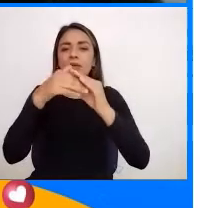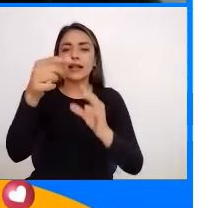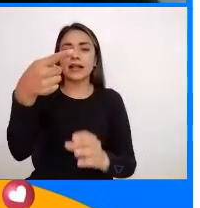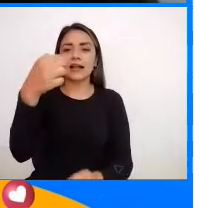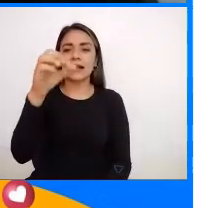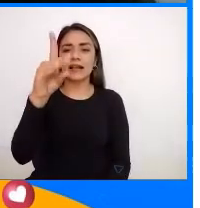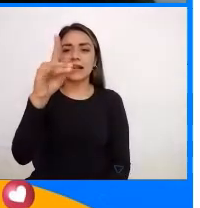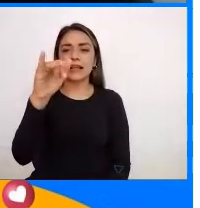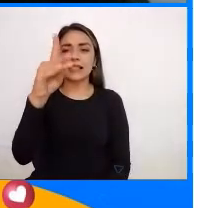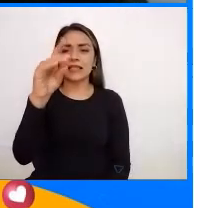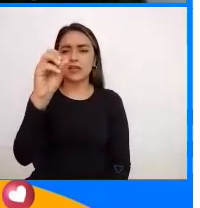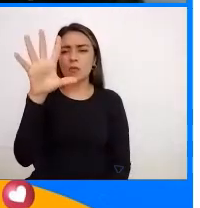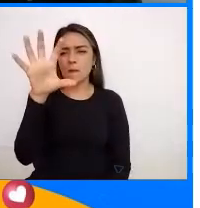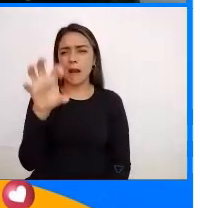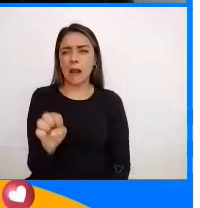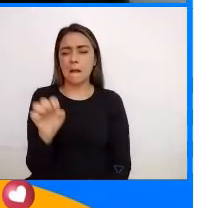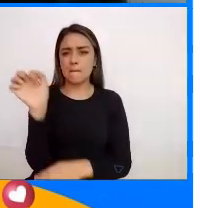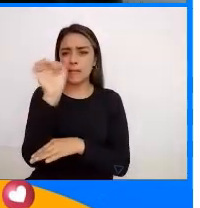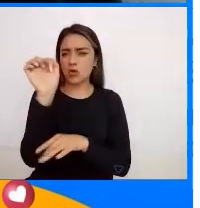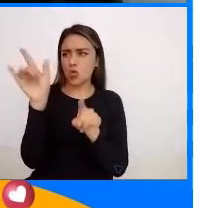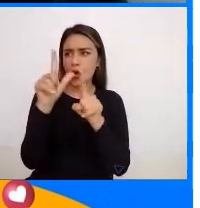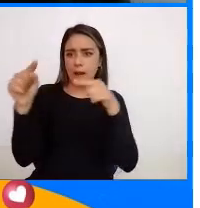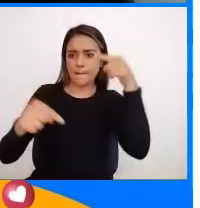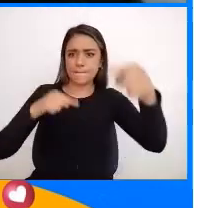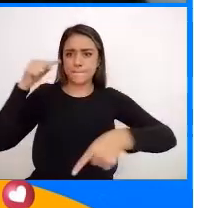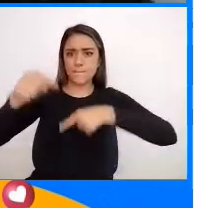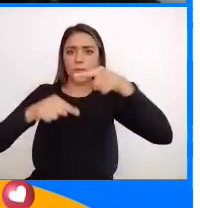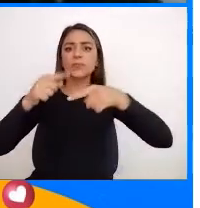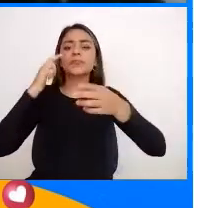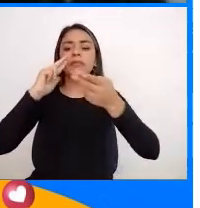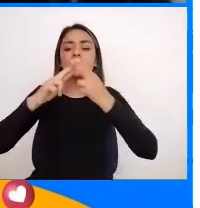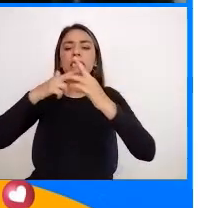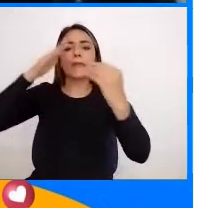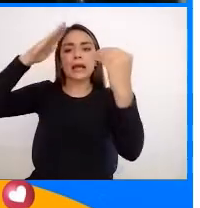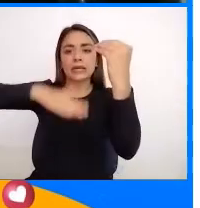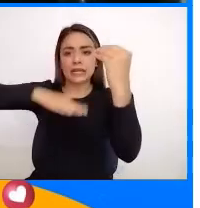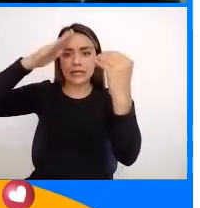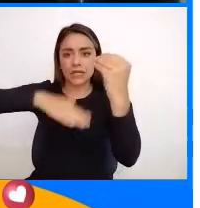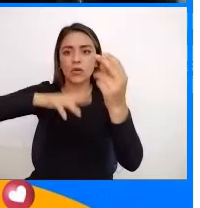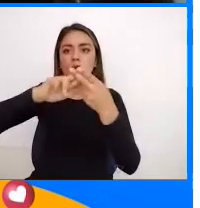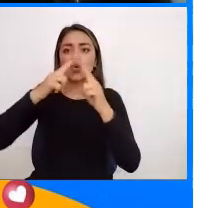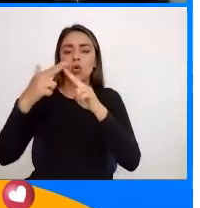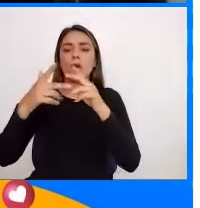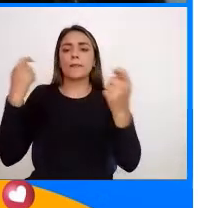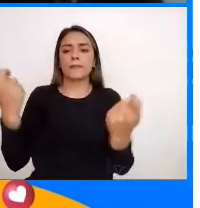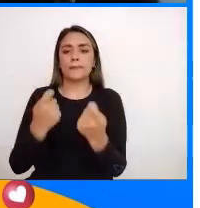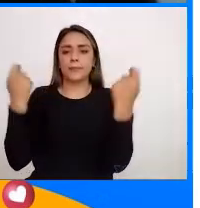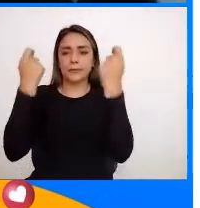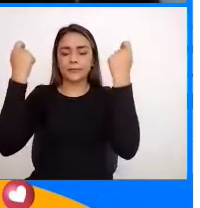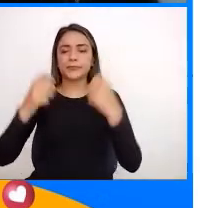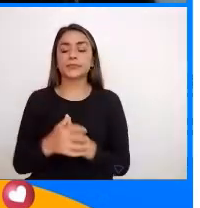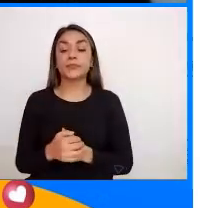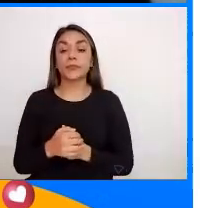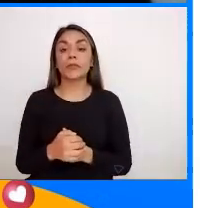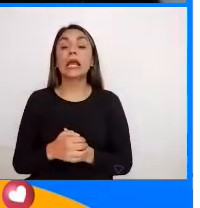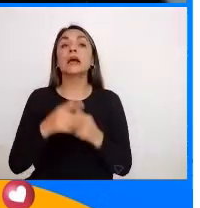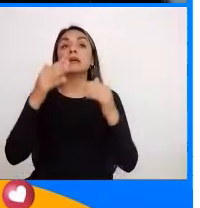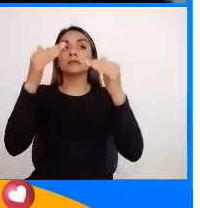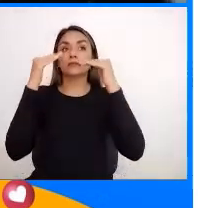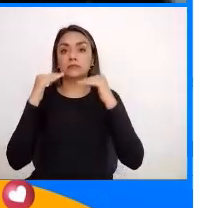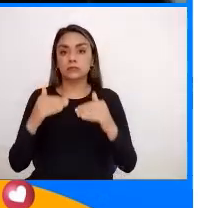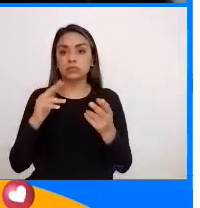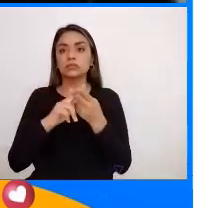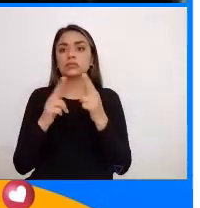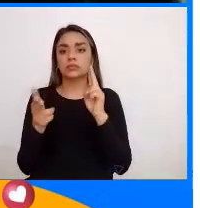viejito Para culto religioso Para guerra Y para comercio Pero entonces seguimos Con nuestros